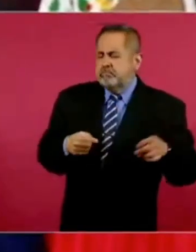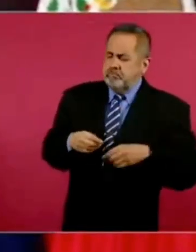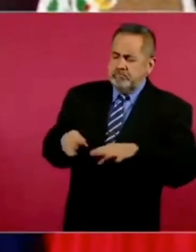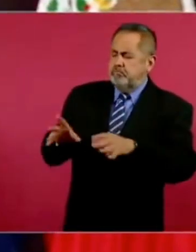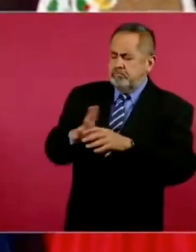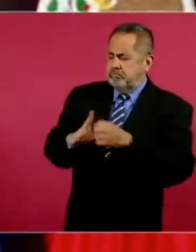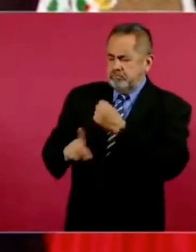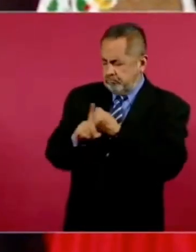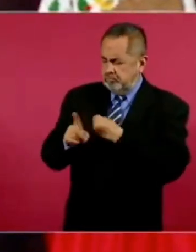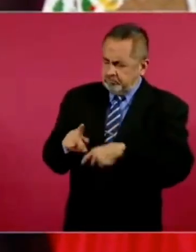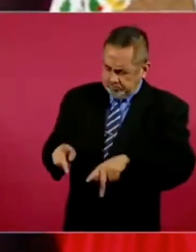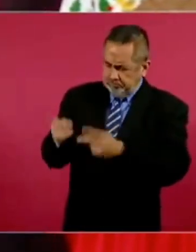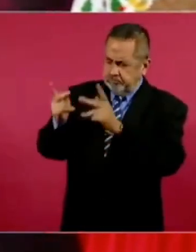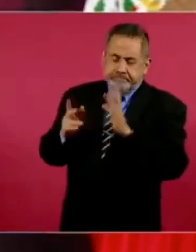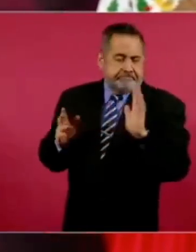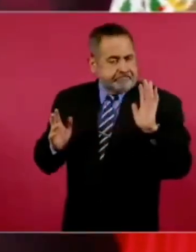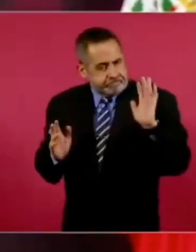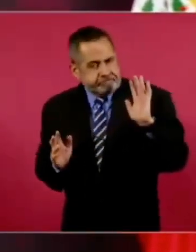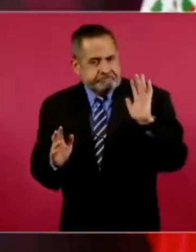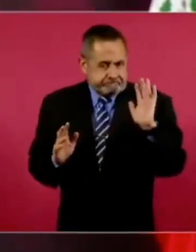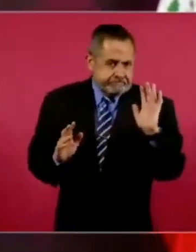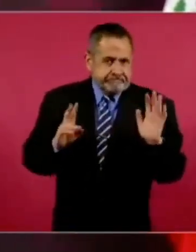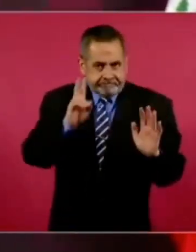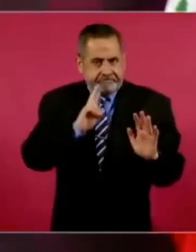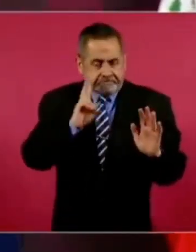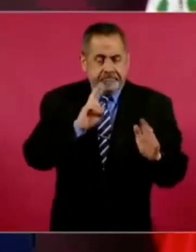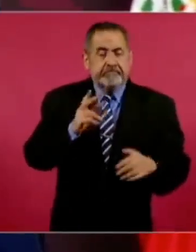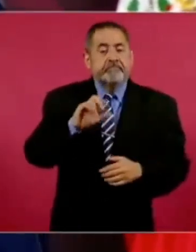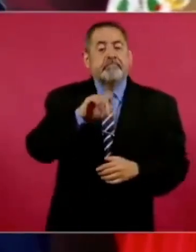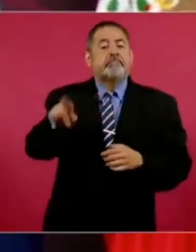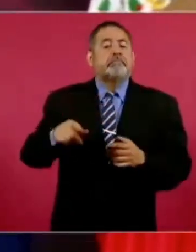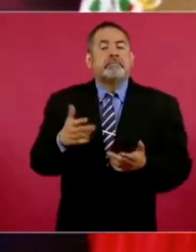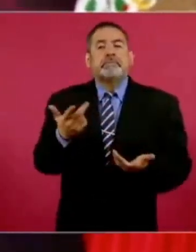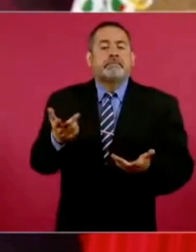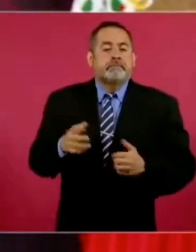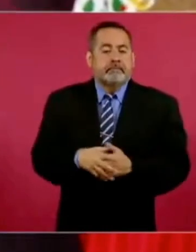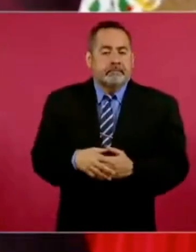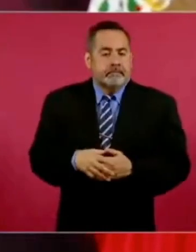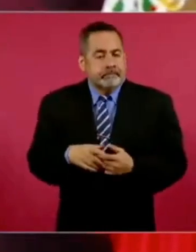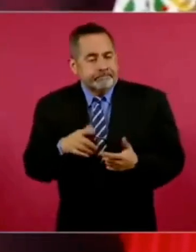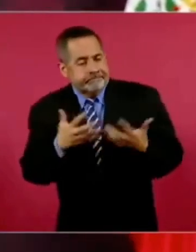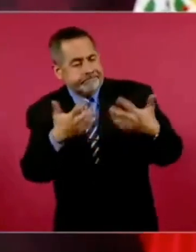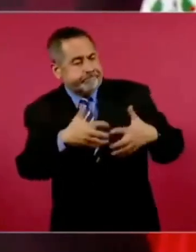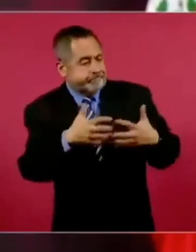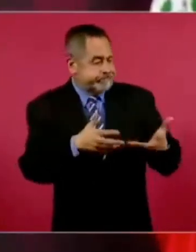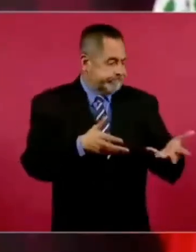problema. Y luego ver en qué condiciones